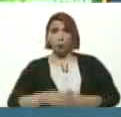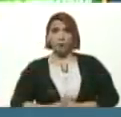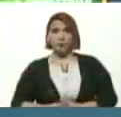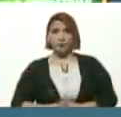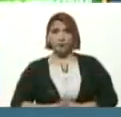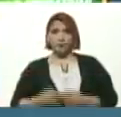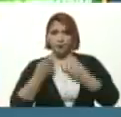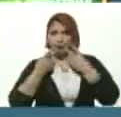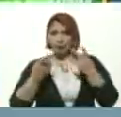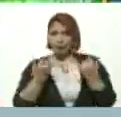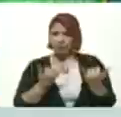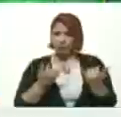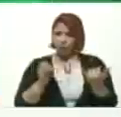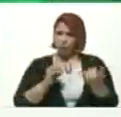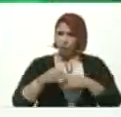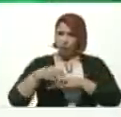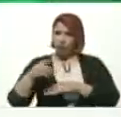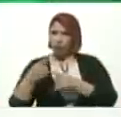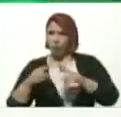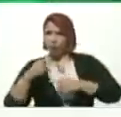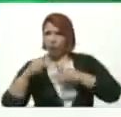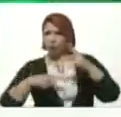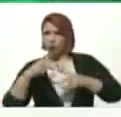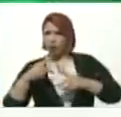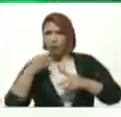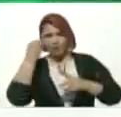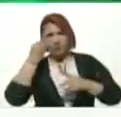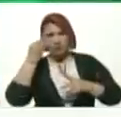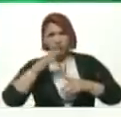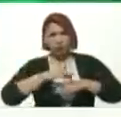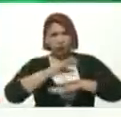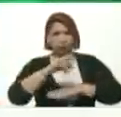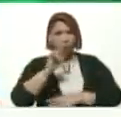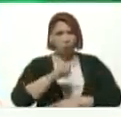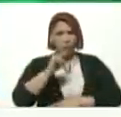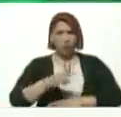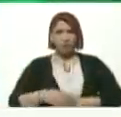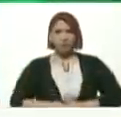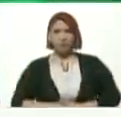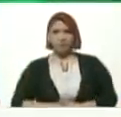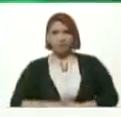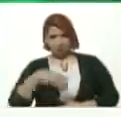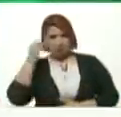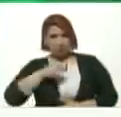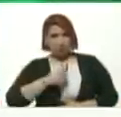decimos ahora O las dejamos Para otro programa Yo creo que las podemos dejar Para el lunes ¿Sí?